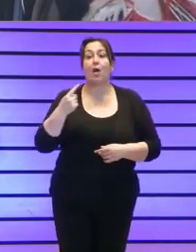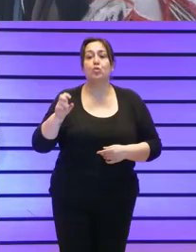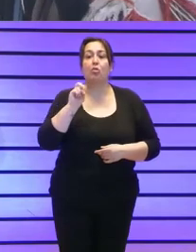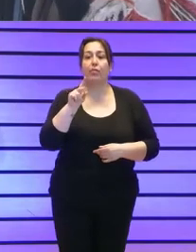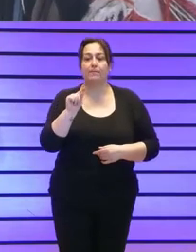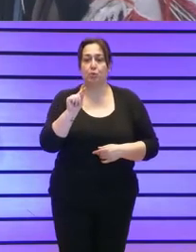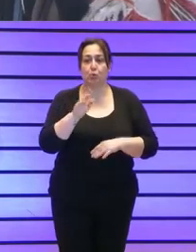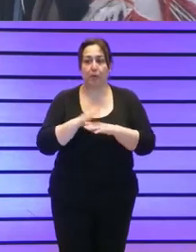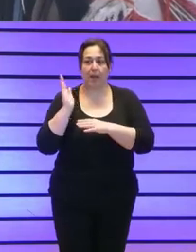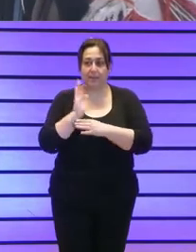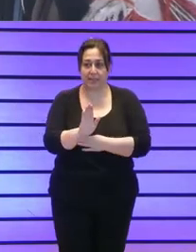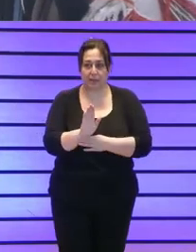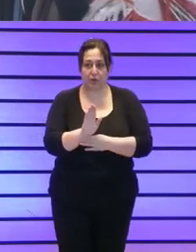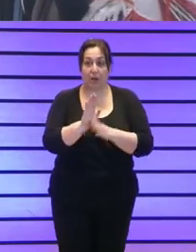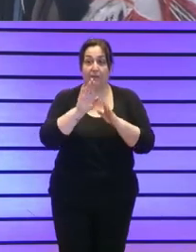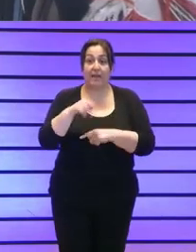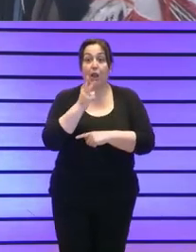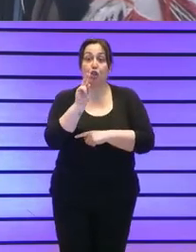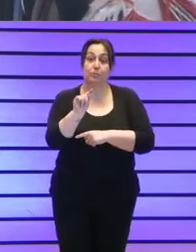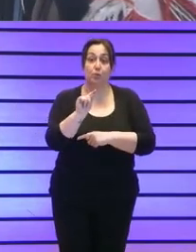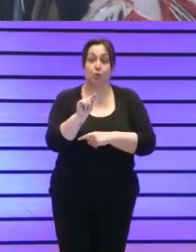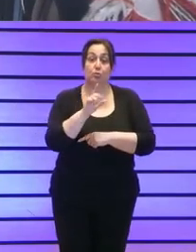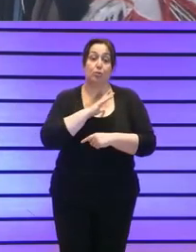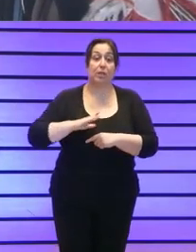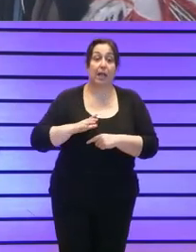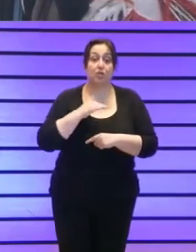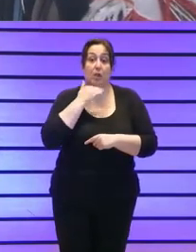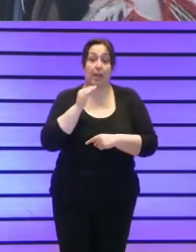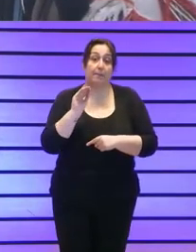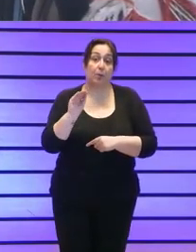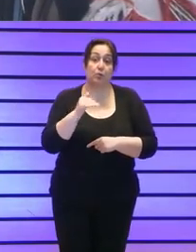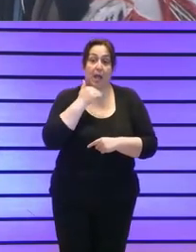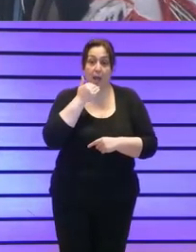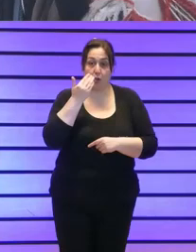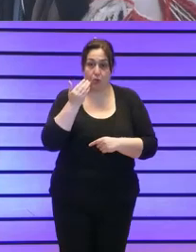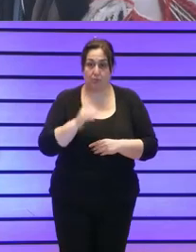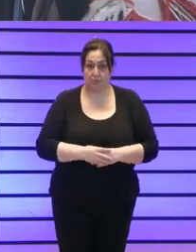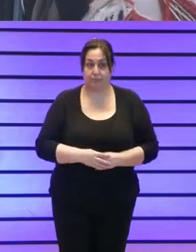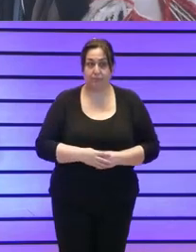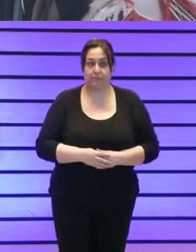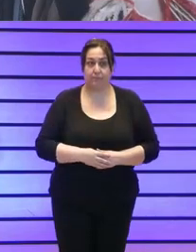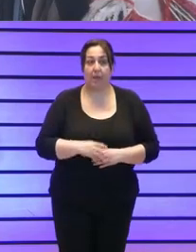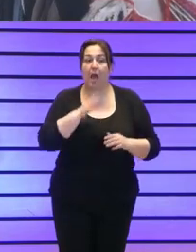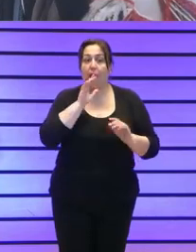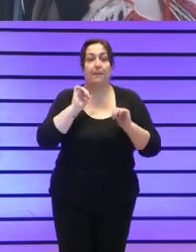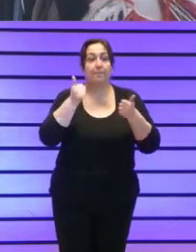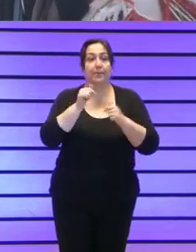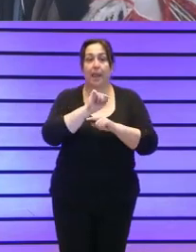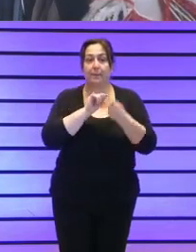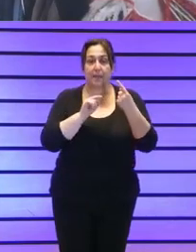presentación. Y dejaremos otro par de minutos por si surgen algunas preguntas en el auditorio. Vamos con la primera.